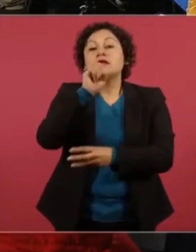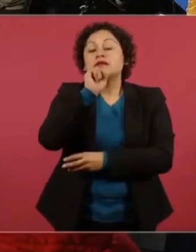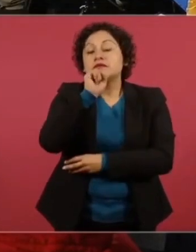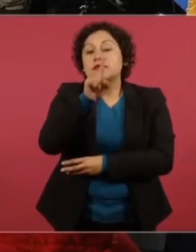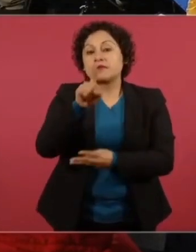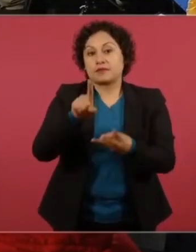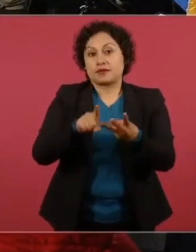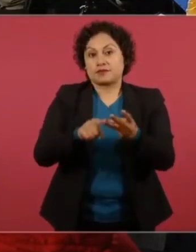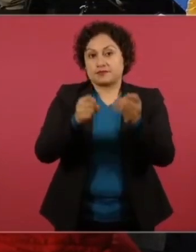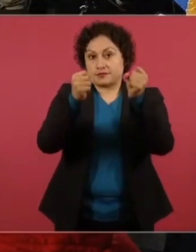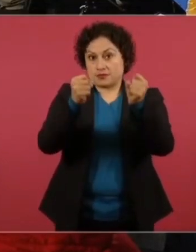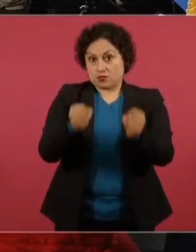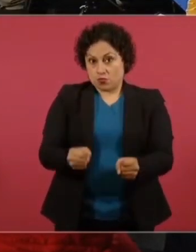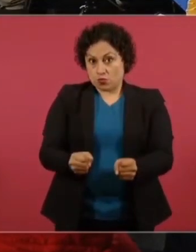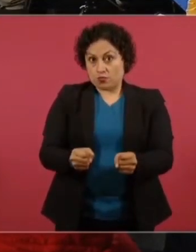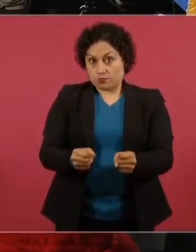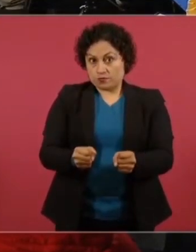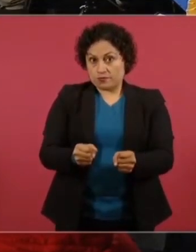Infonavit.